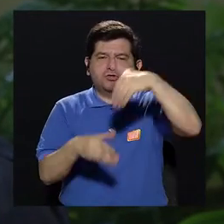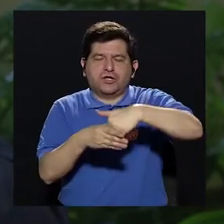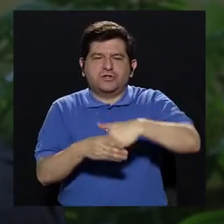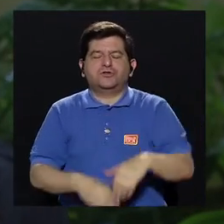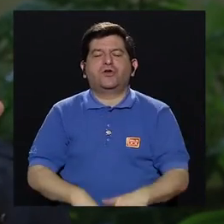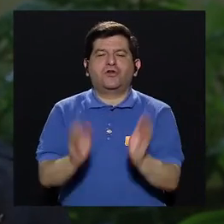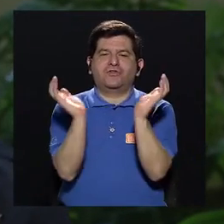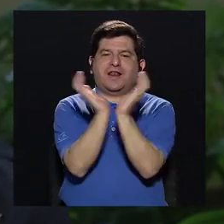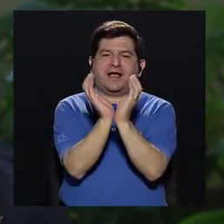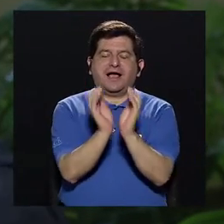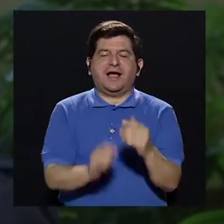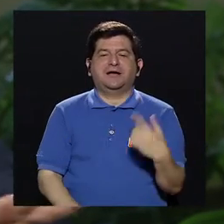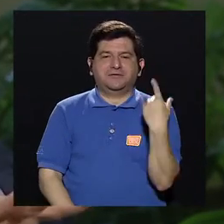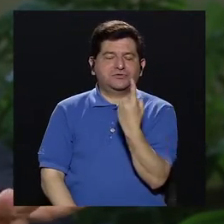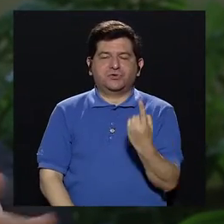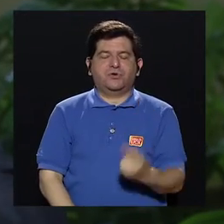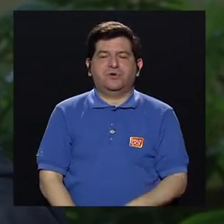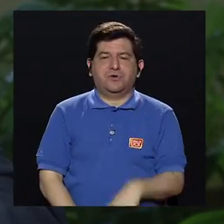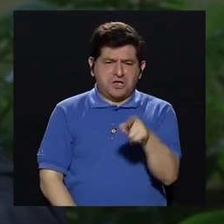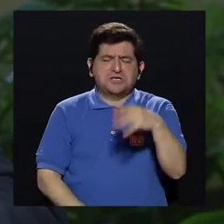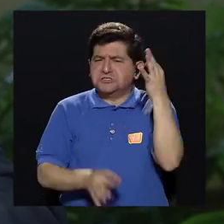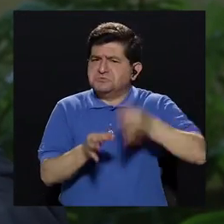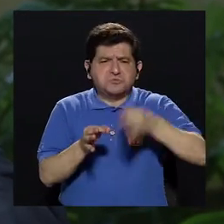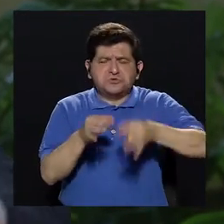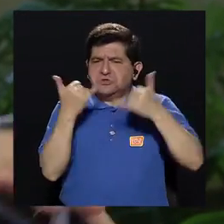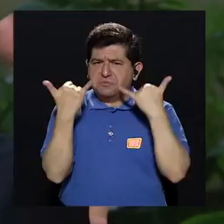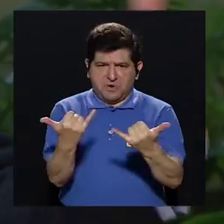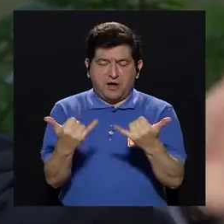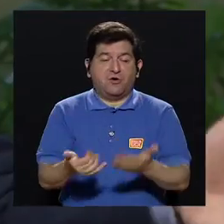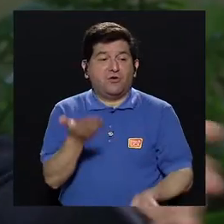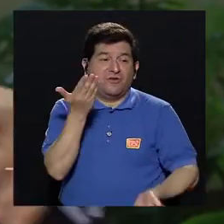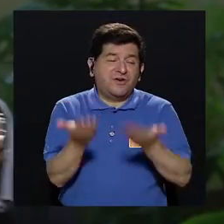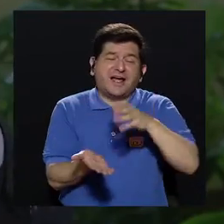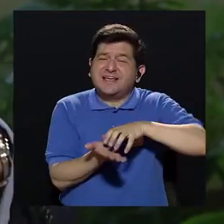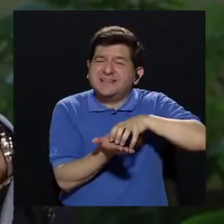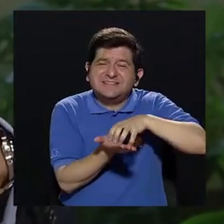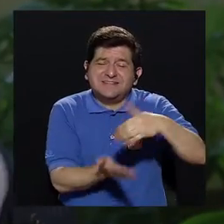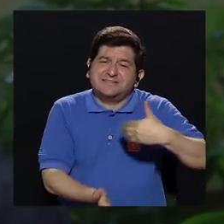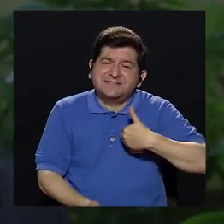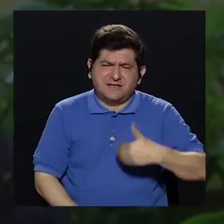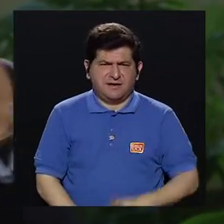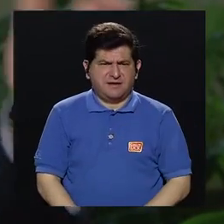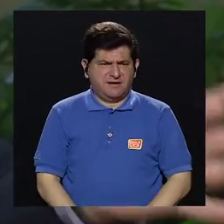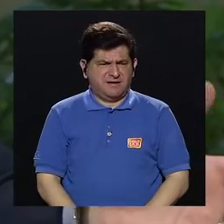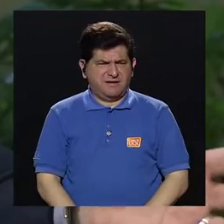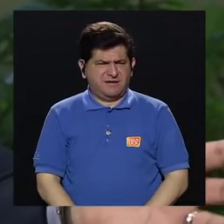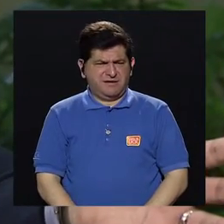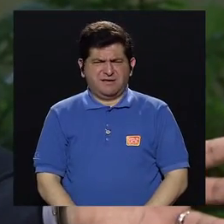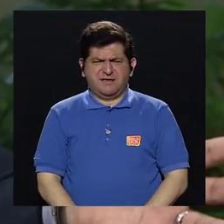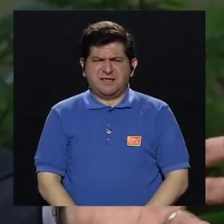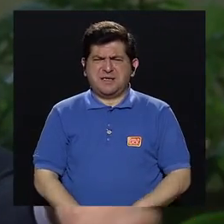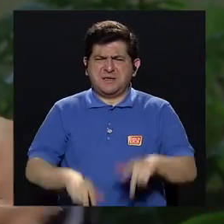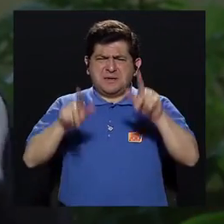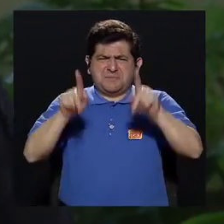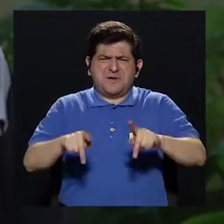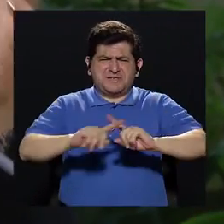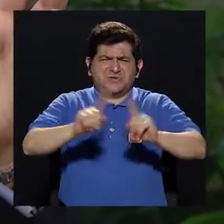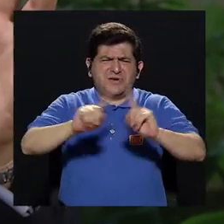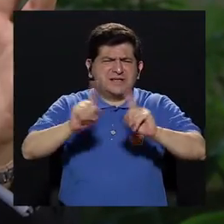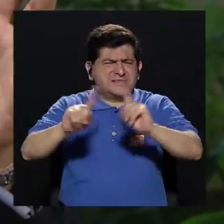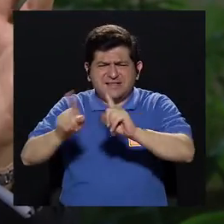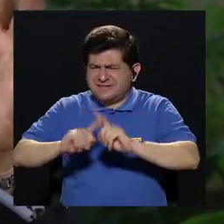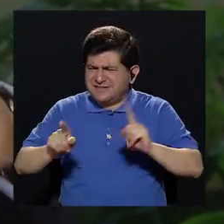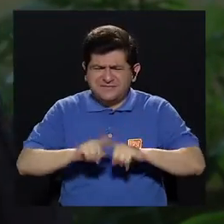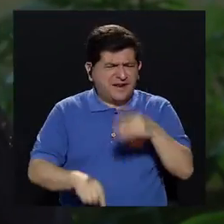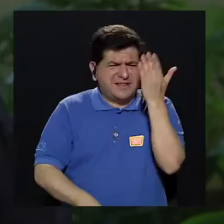en la caja. Punto. Así está ahora, está mucho más simplificado. Ahora, tal vez la duda que queda es y por qué parece haber tanta gente en otro